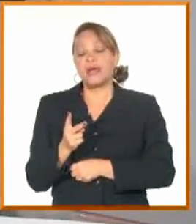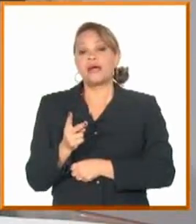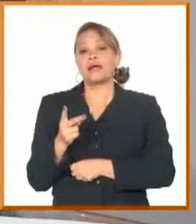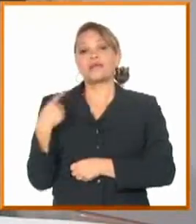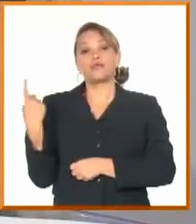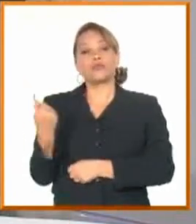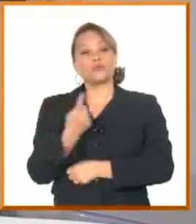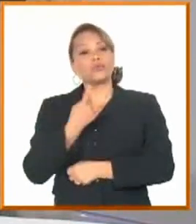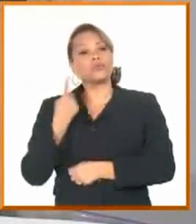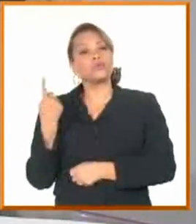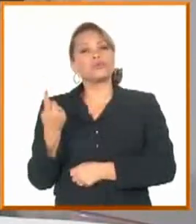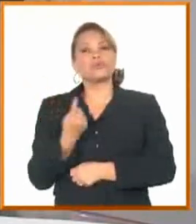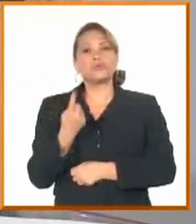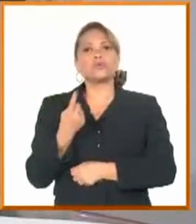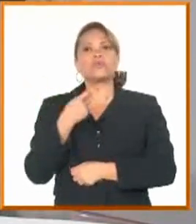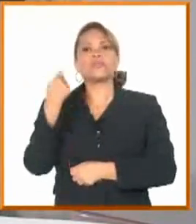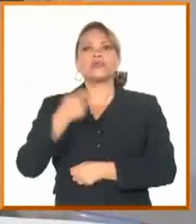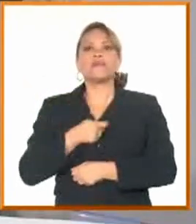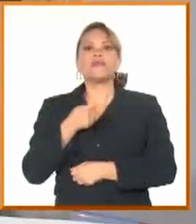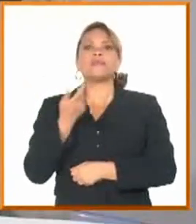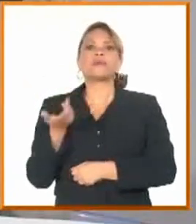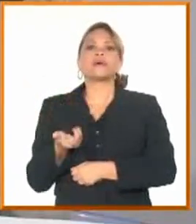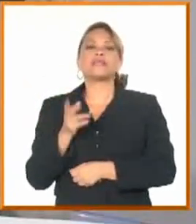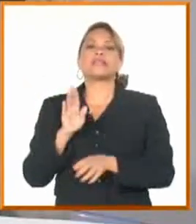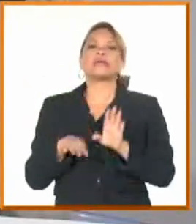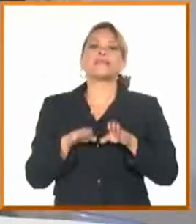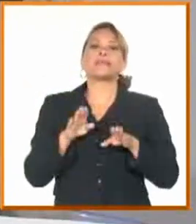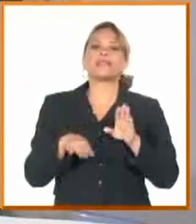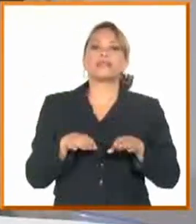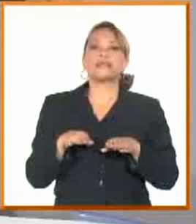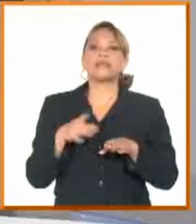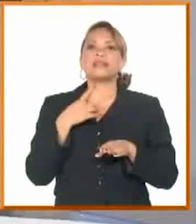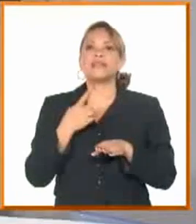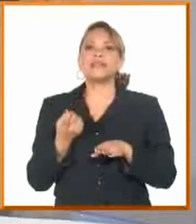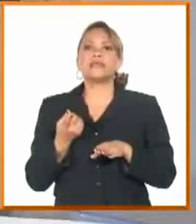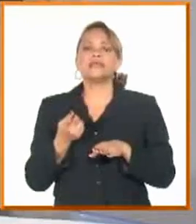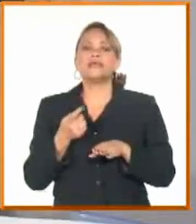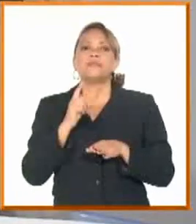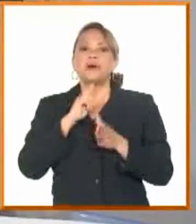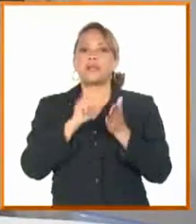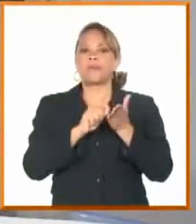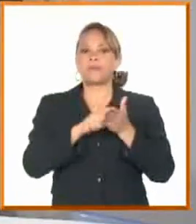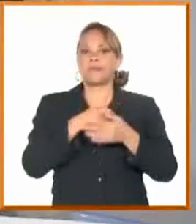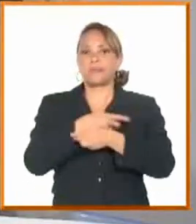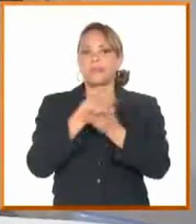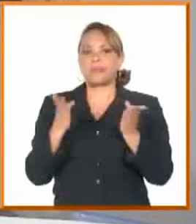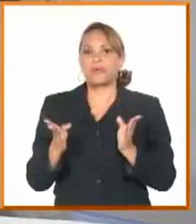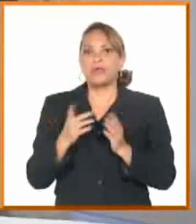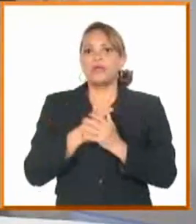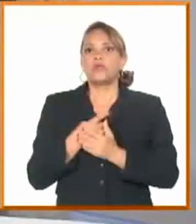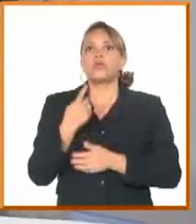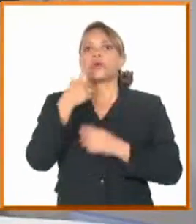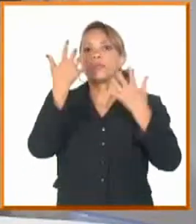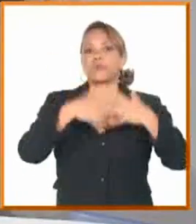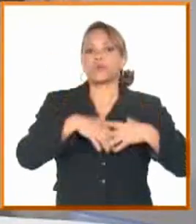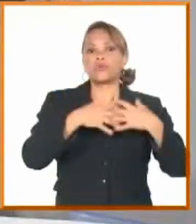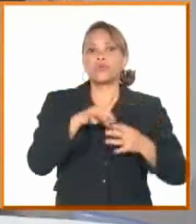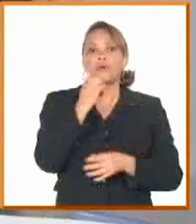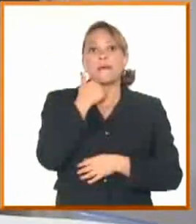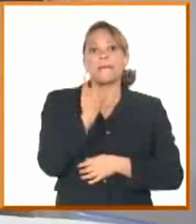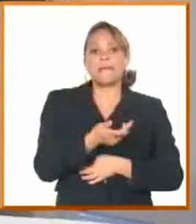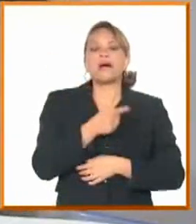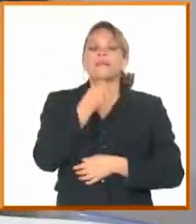tenemos que depender cada vez más, incluso para la canasta, de lo que seamos capaces de producir. Producción territorial.